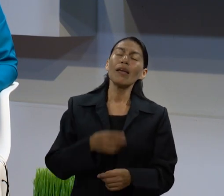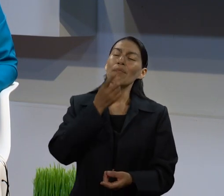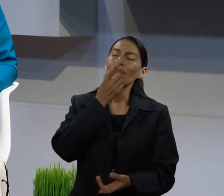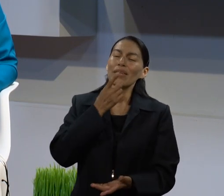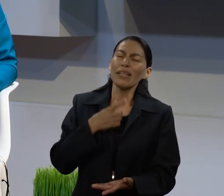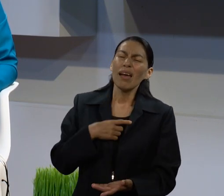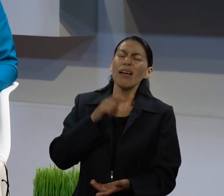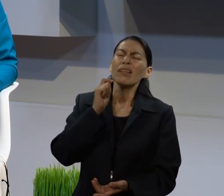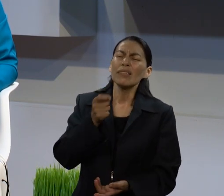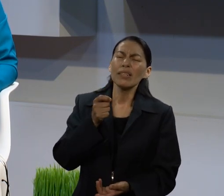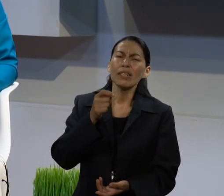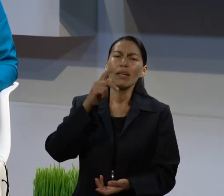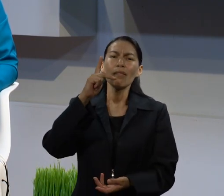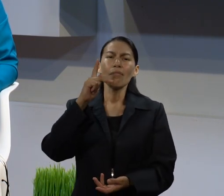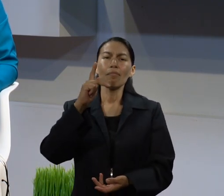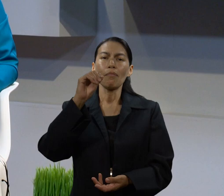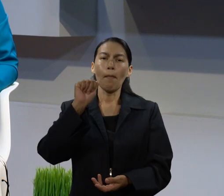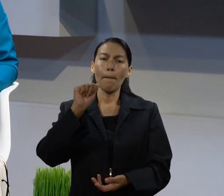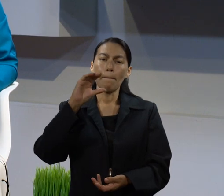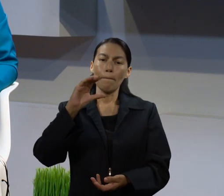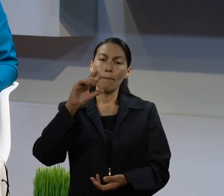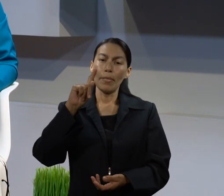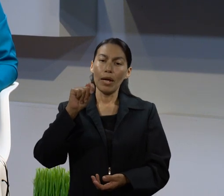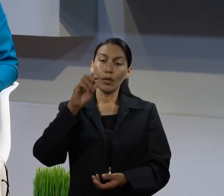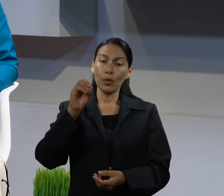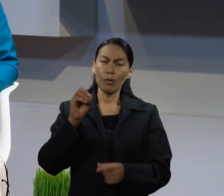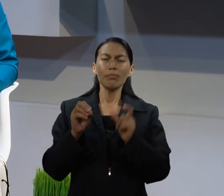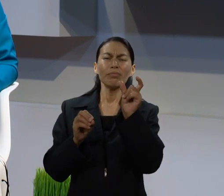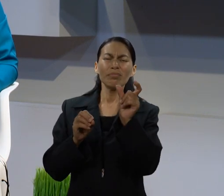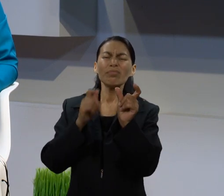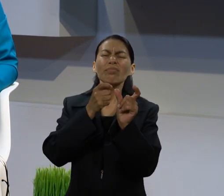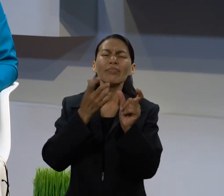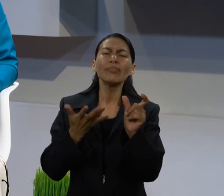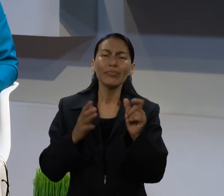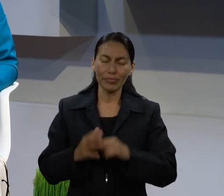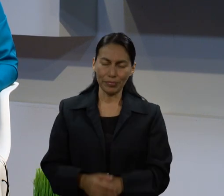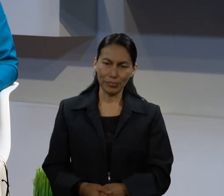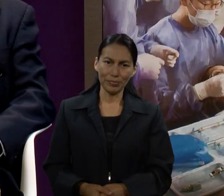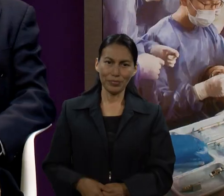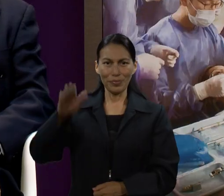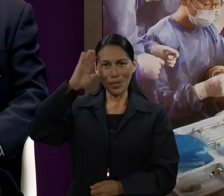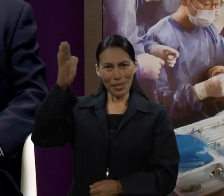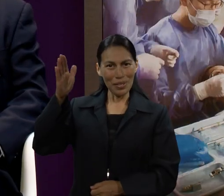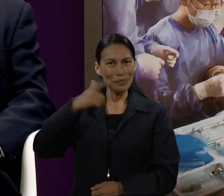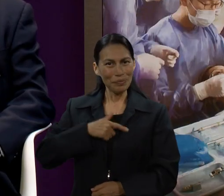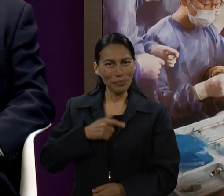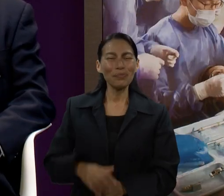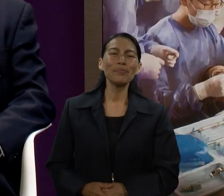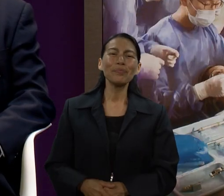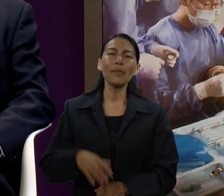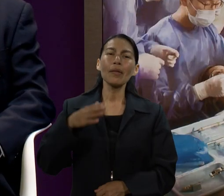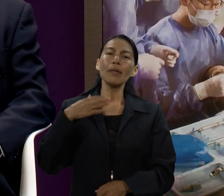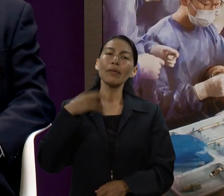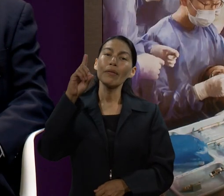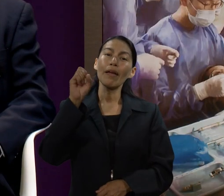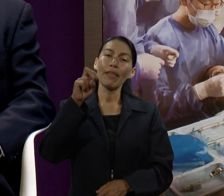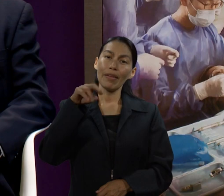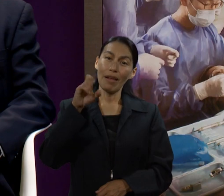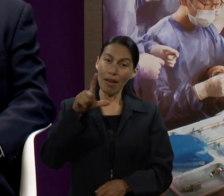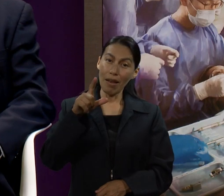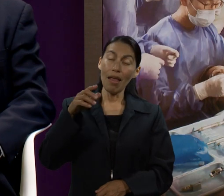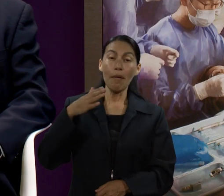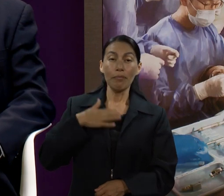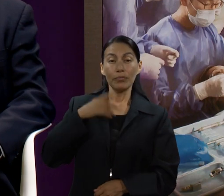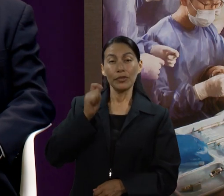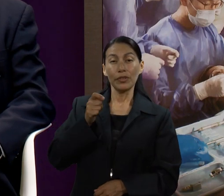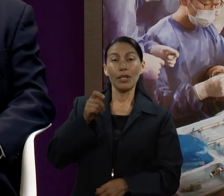me digan qué sinónimo encuentran ustedes en Pacto. Hola, ¿qué tal? Yo soy Daniel Gutiérrez, y